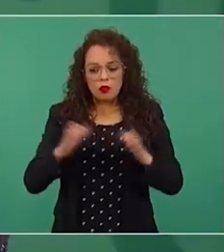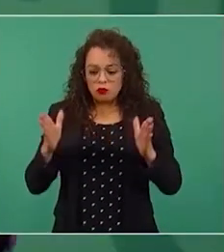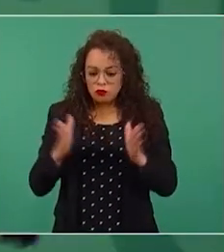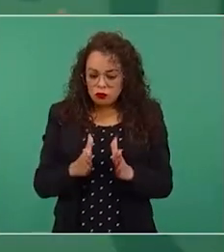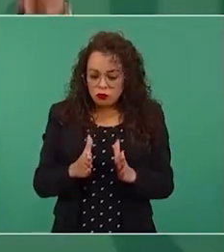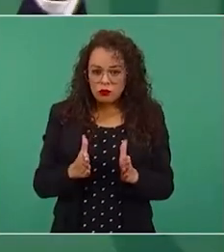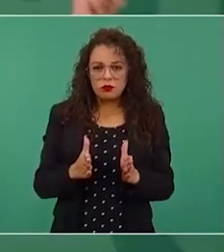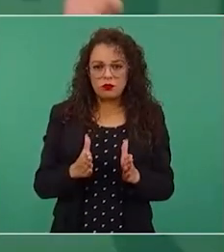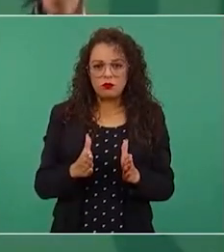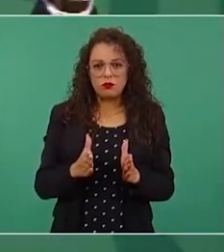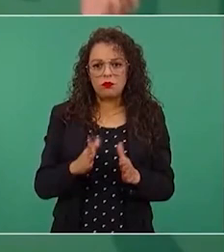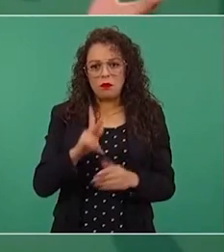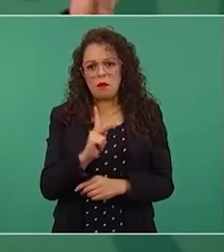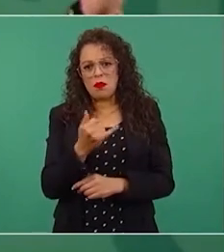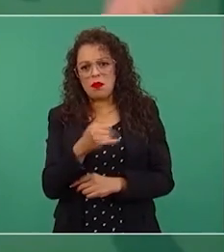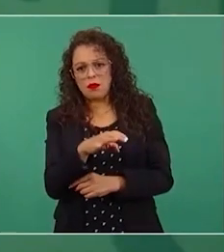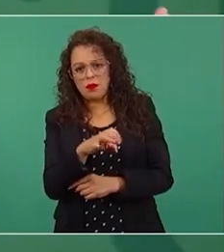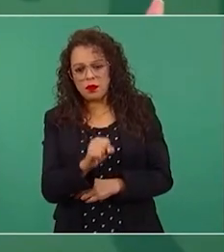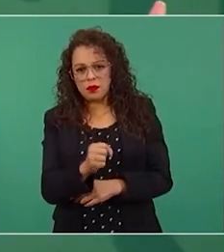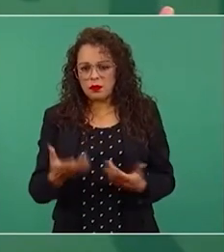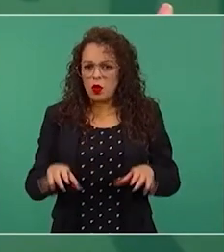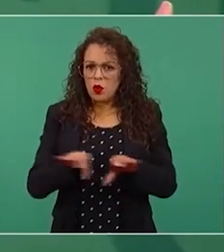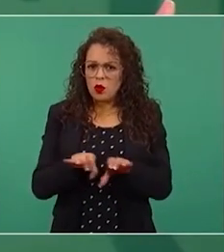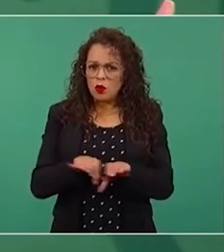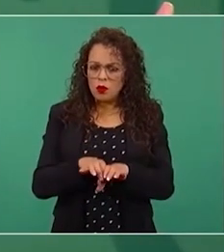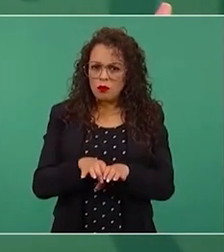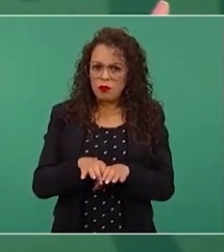¿Cómo se va a desarrollar un país